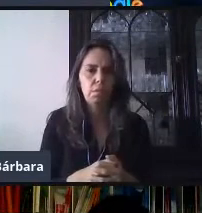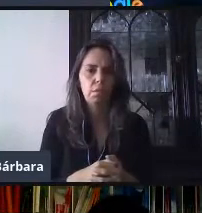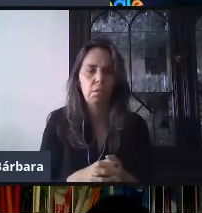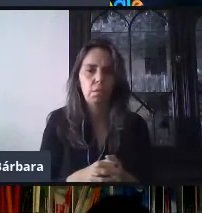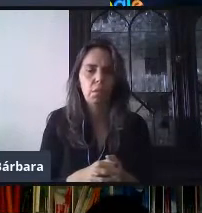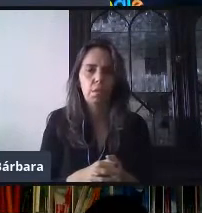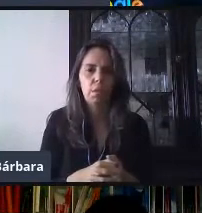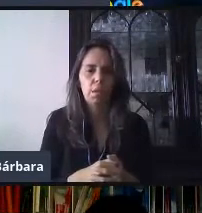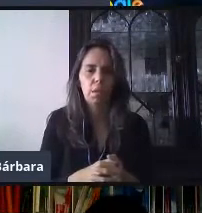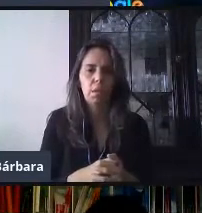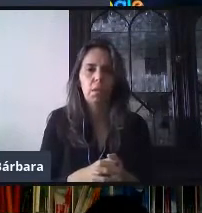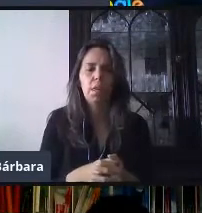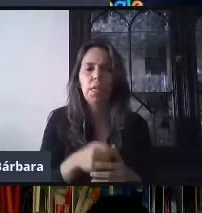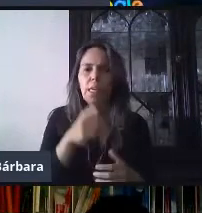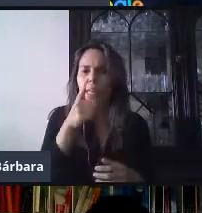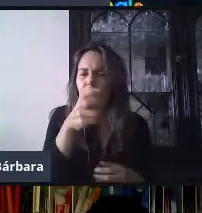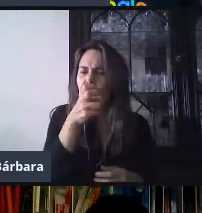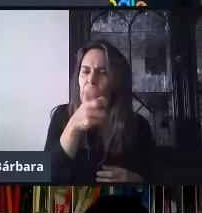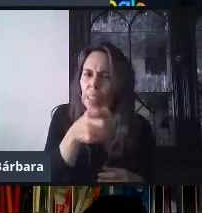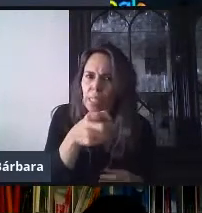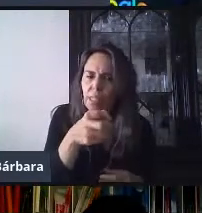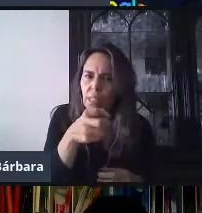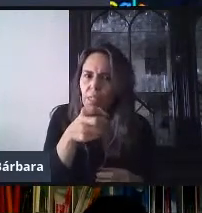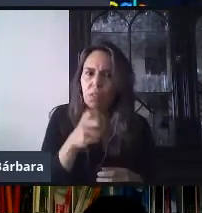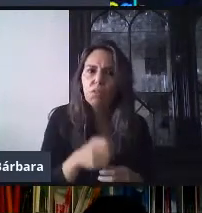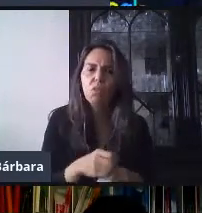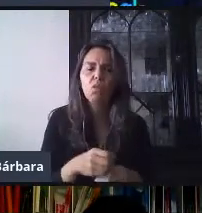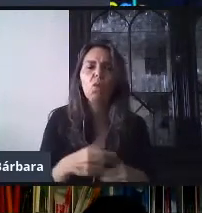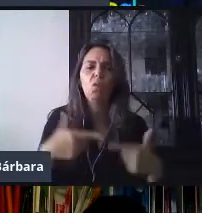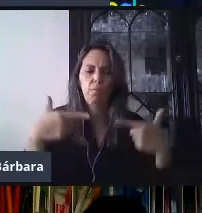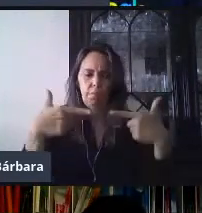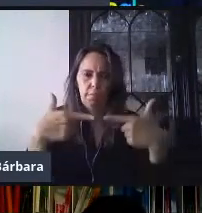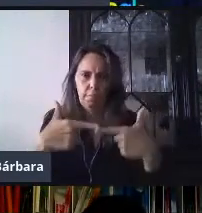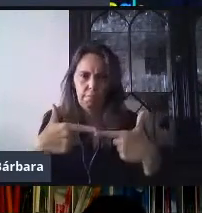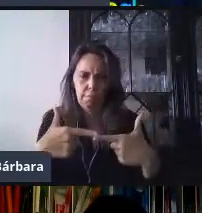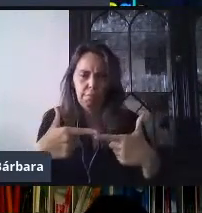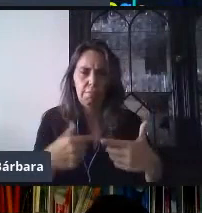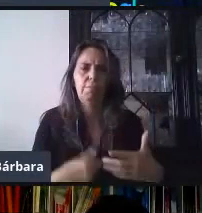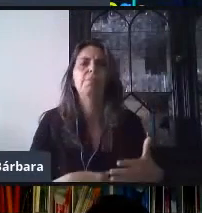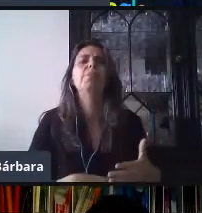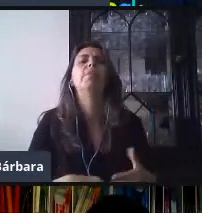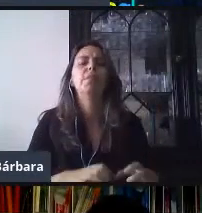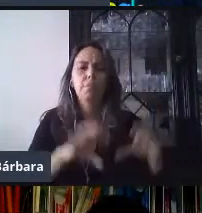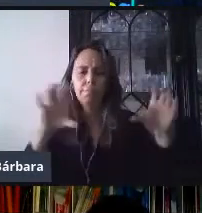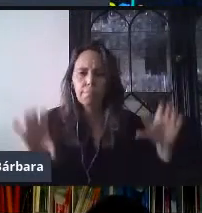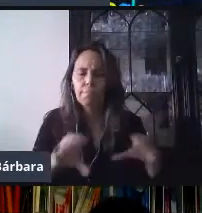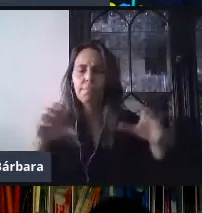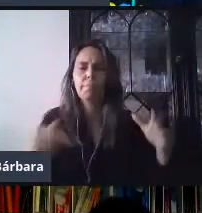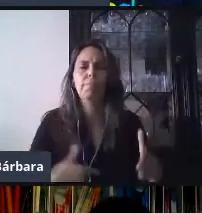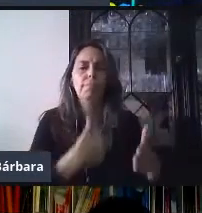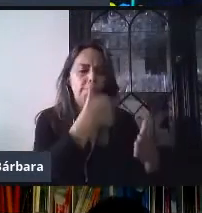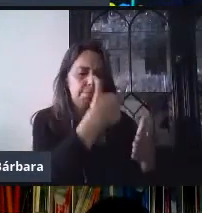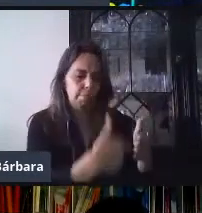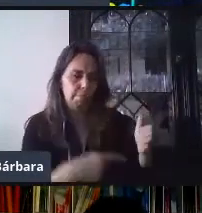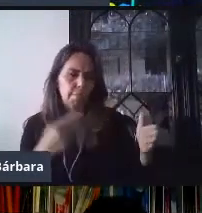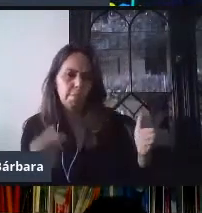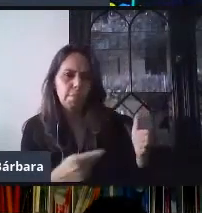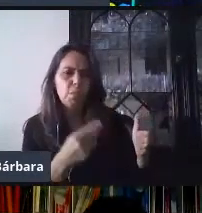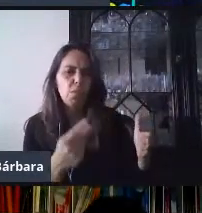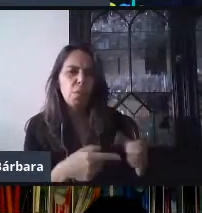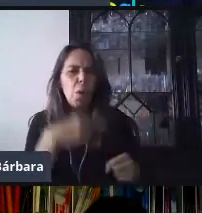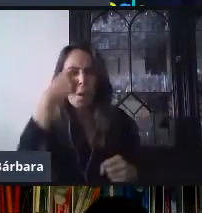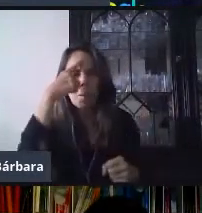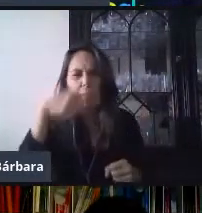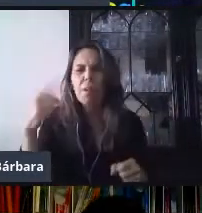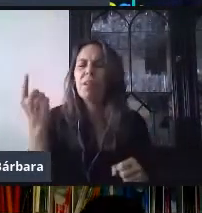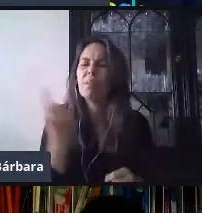saber qué es lo que, digamos, cuál era la idea del uso de formularios que ustedes tenían y también para de qué forma también centrarnos y preparar